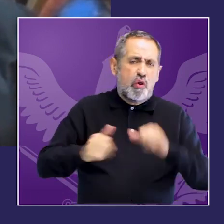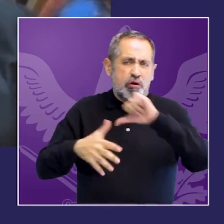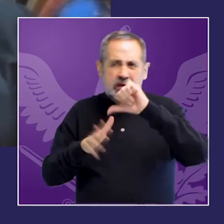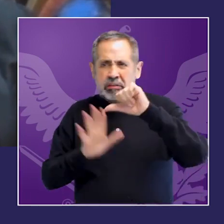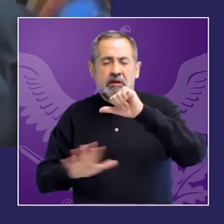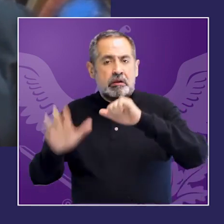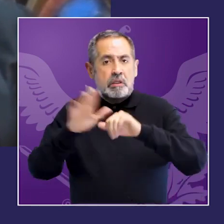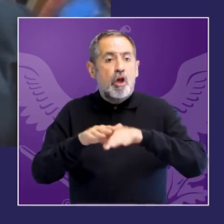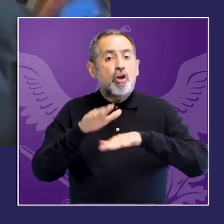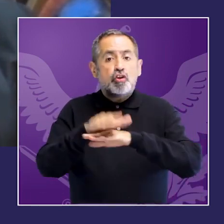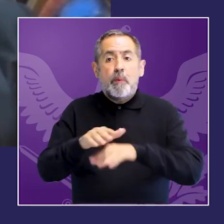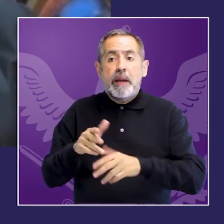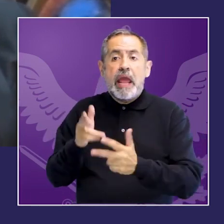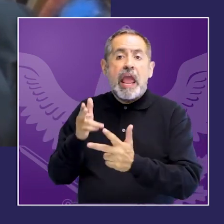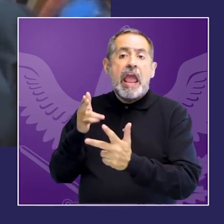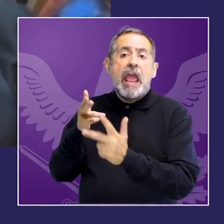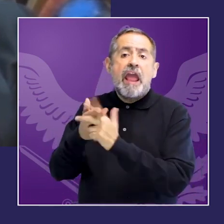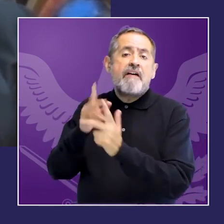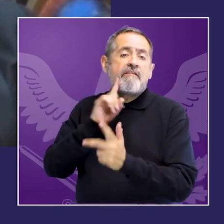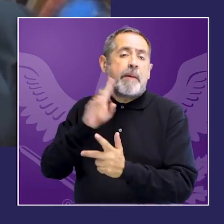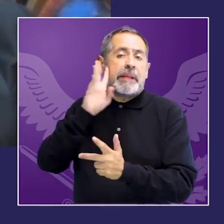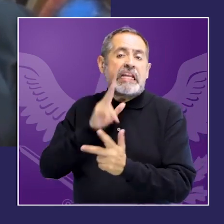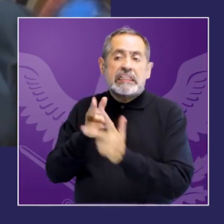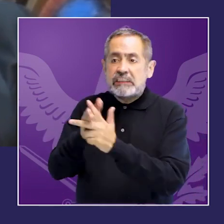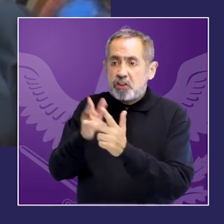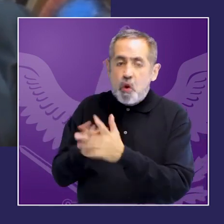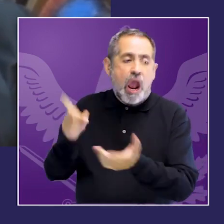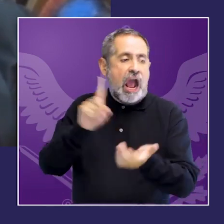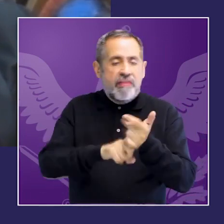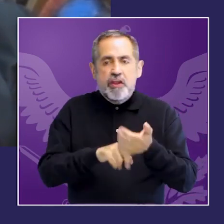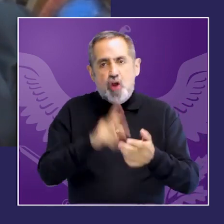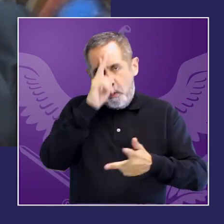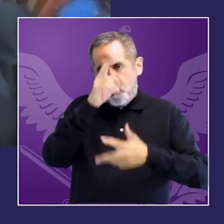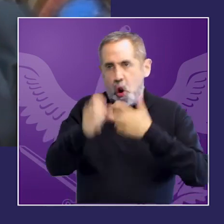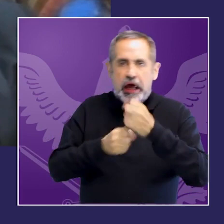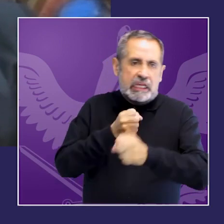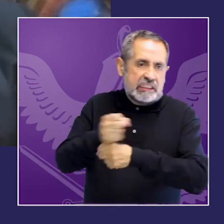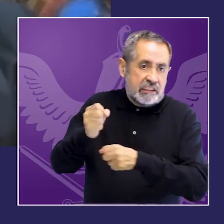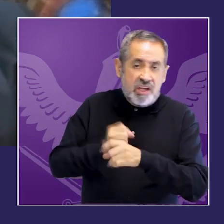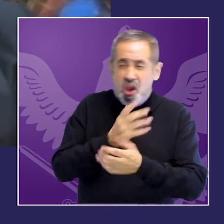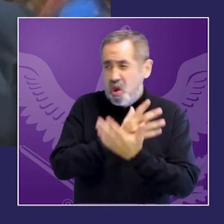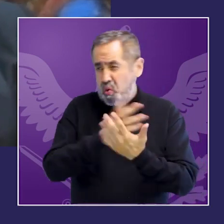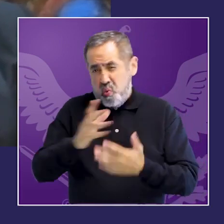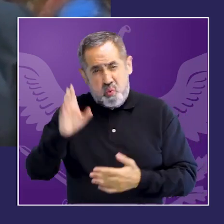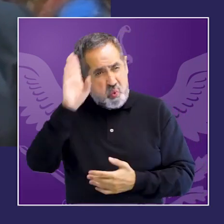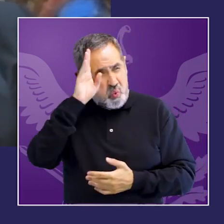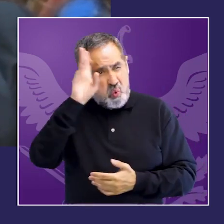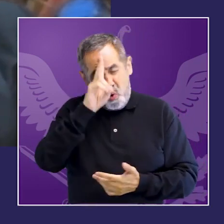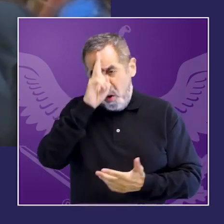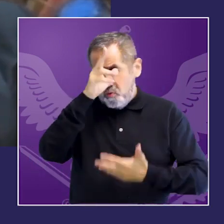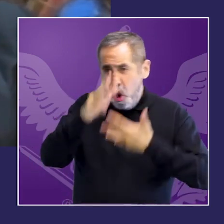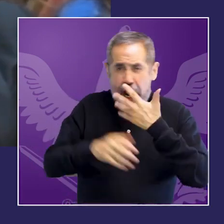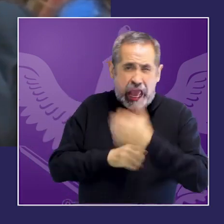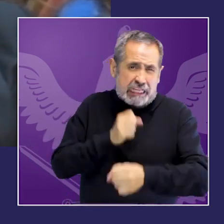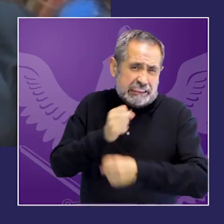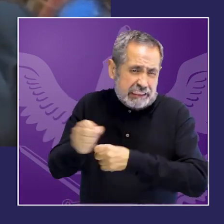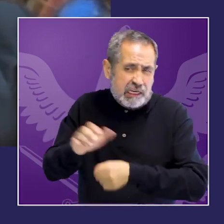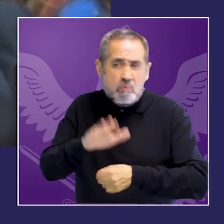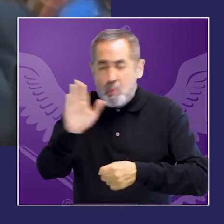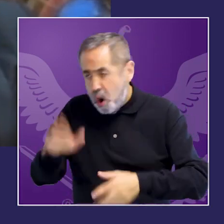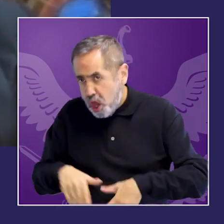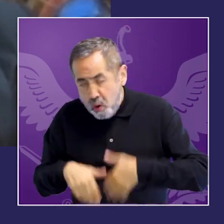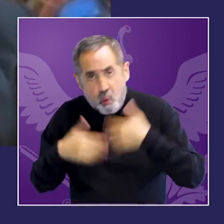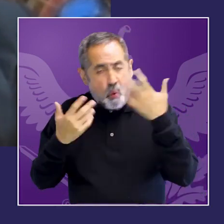región cuando hablamos de femicidio hablamos de la violencia letal hablamos de la extrema violencia